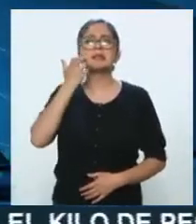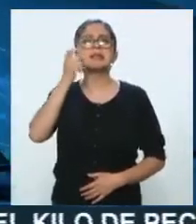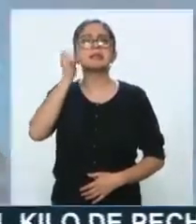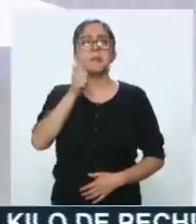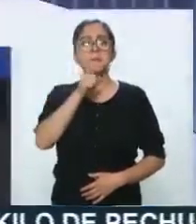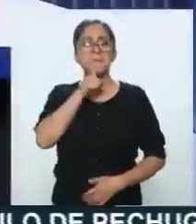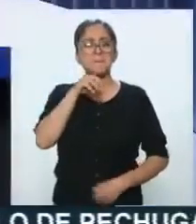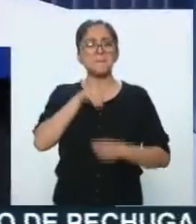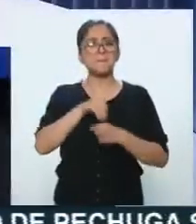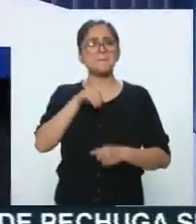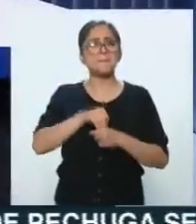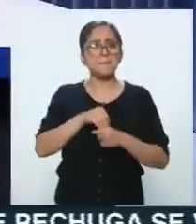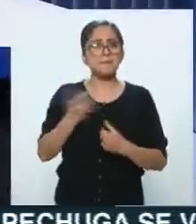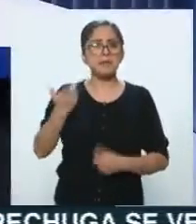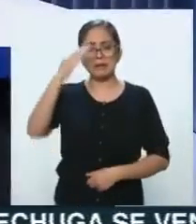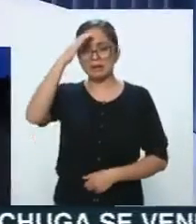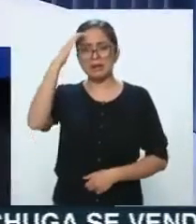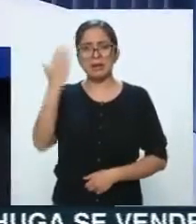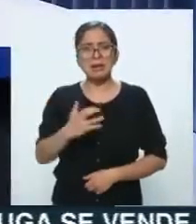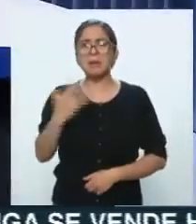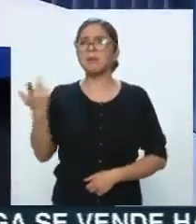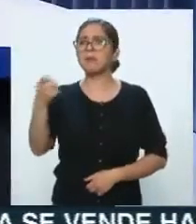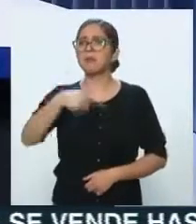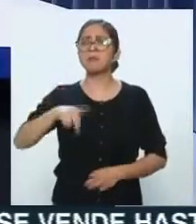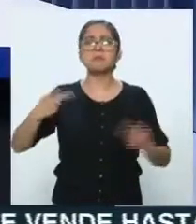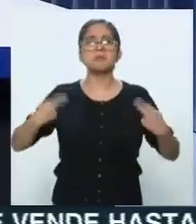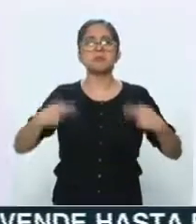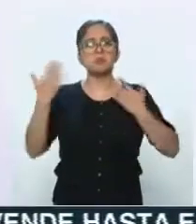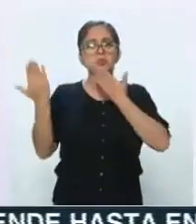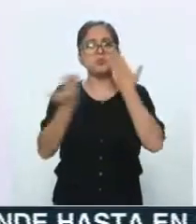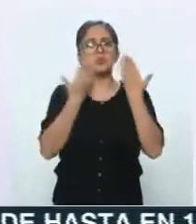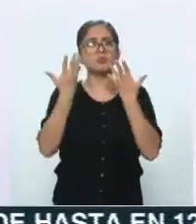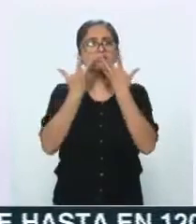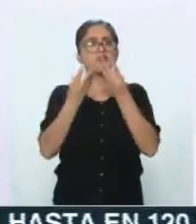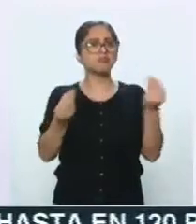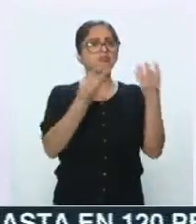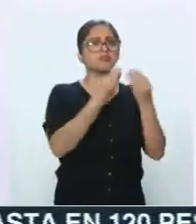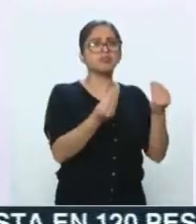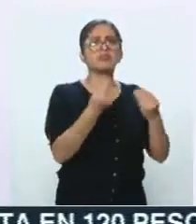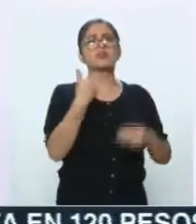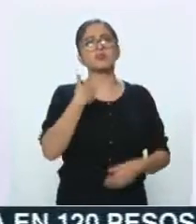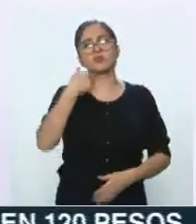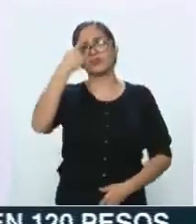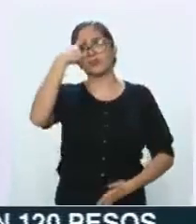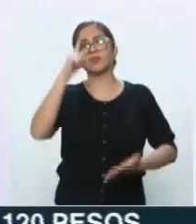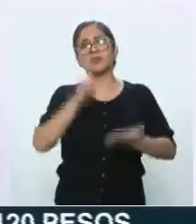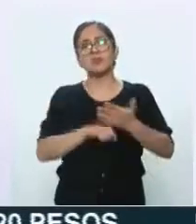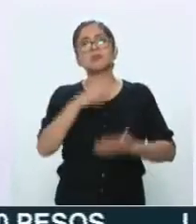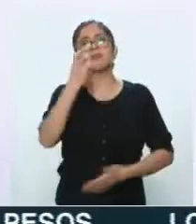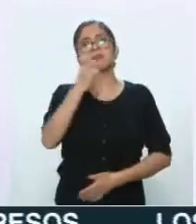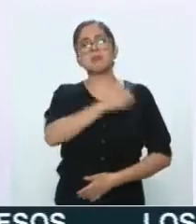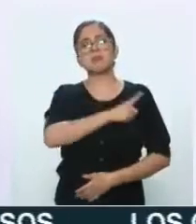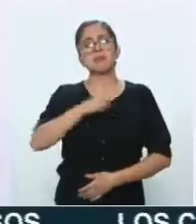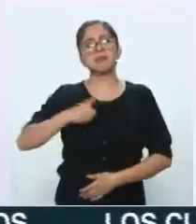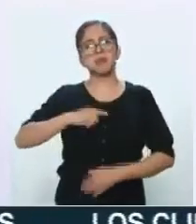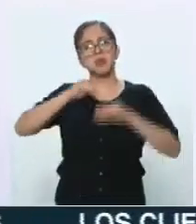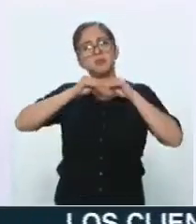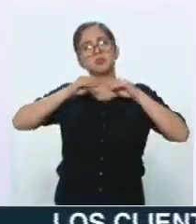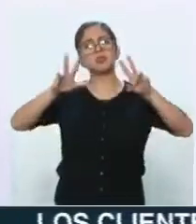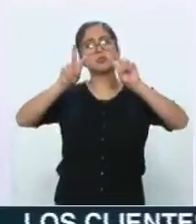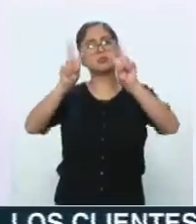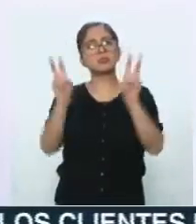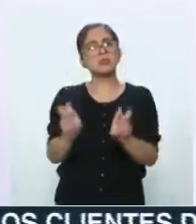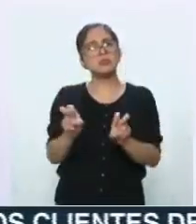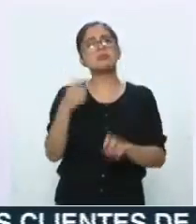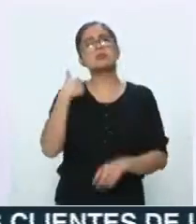el móvil del crimen, el móvil de la desaparición de los estudiantes, me parece que sobre eso se tendría que abordar y me parece que eso está